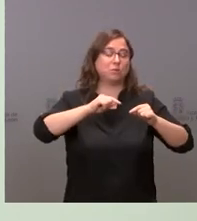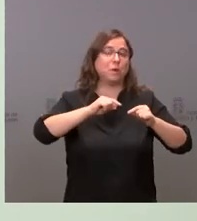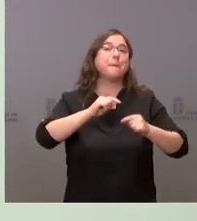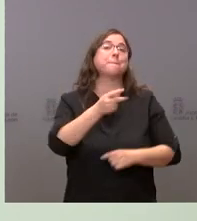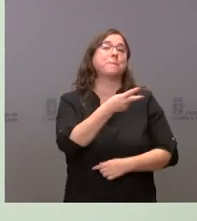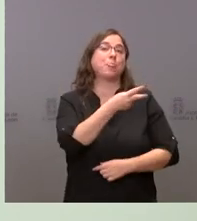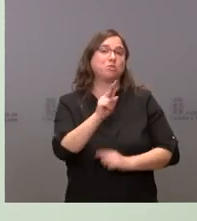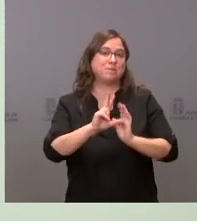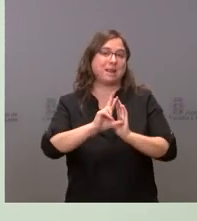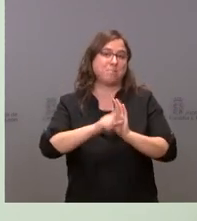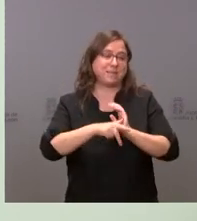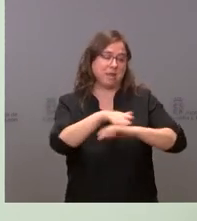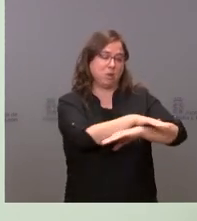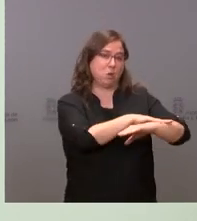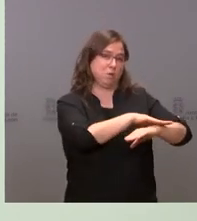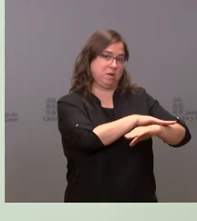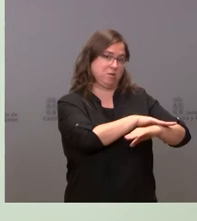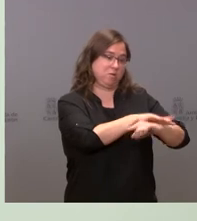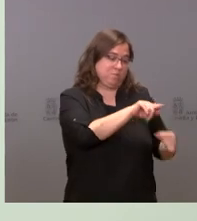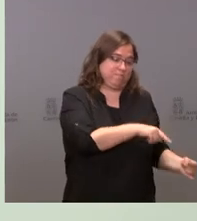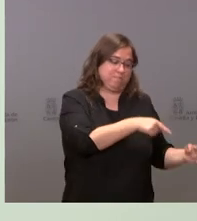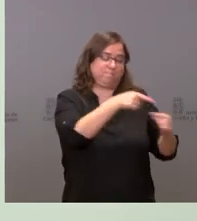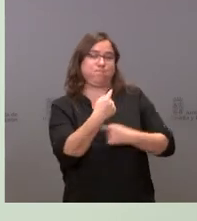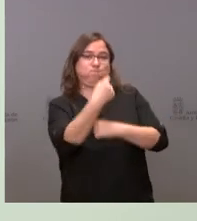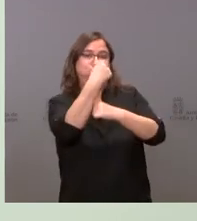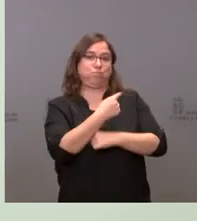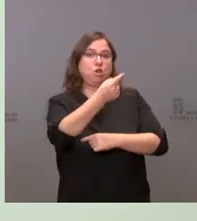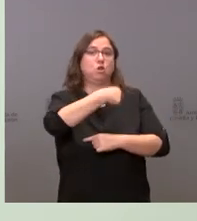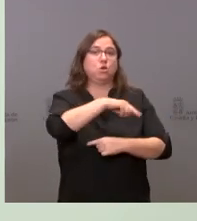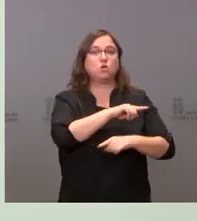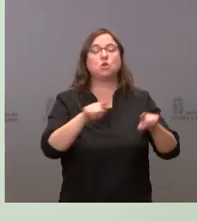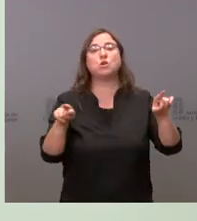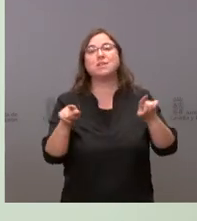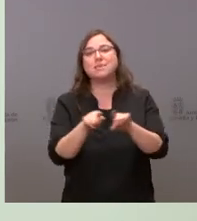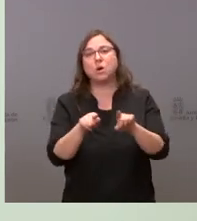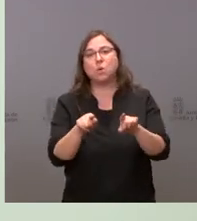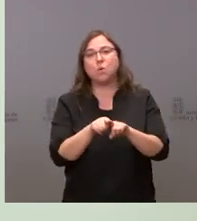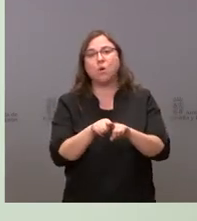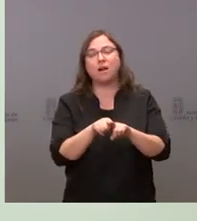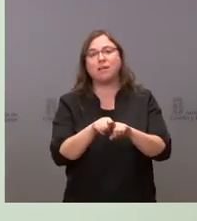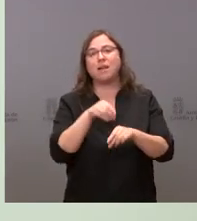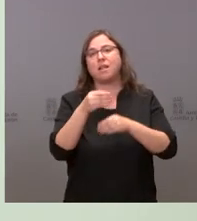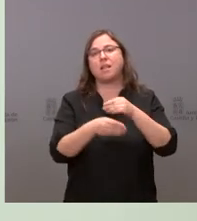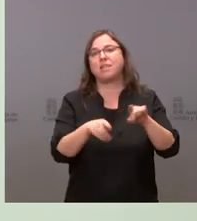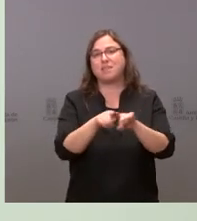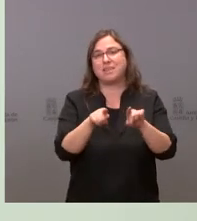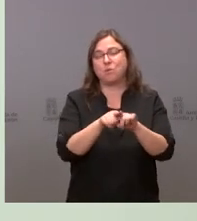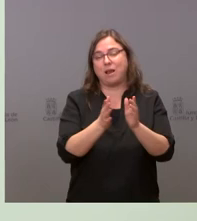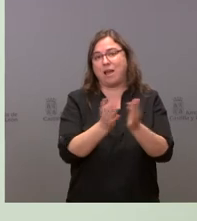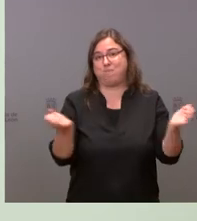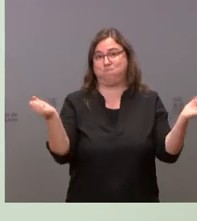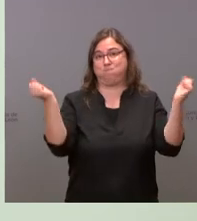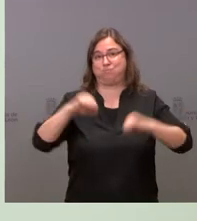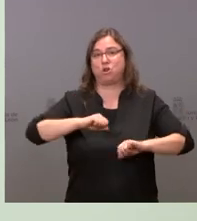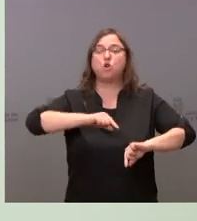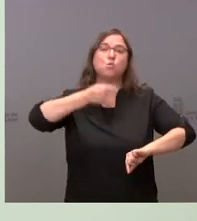retraso que lo que nos ha permitido lo que nos ha obligado a nosotros es establecer aprobar el proyecto